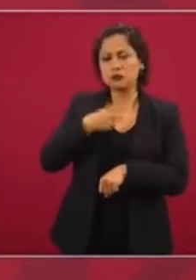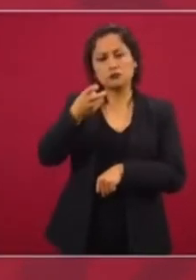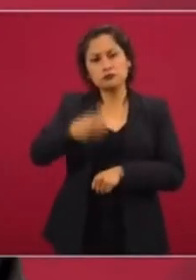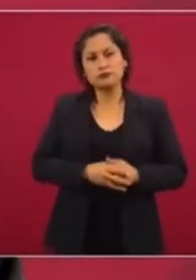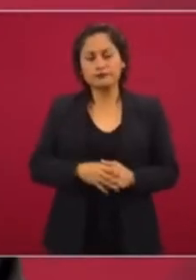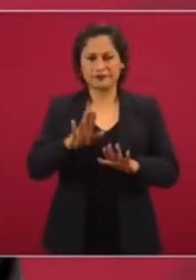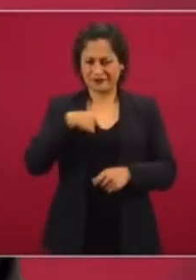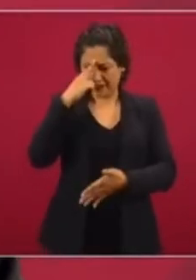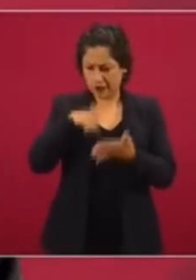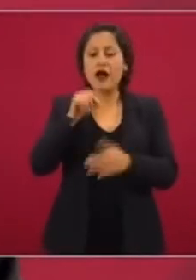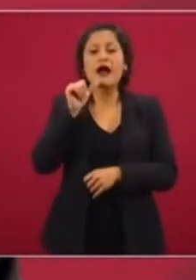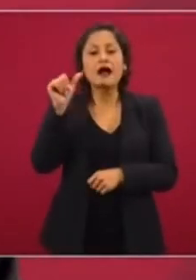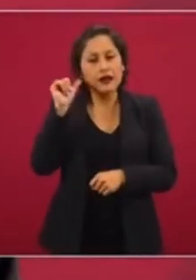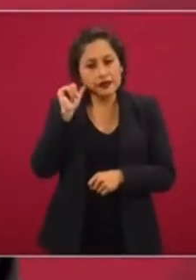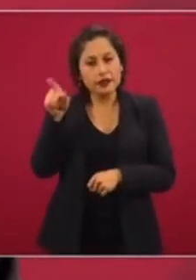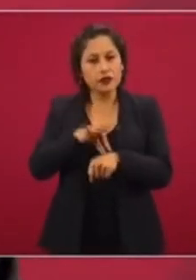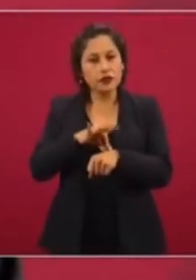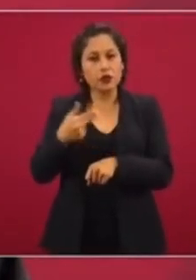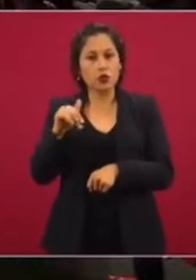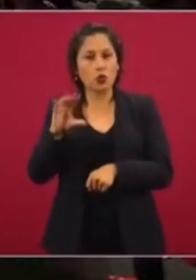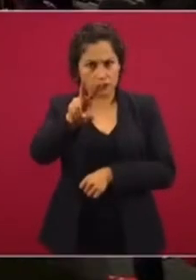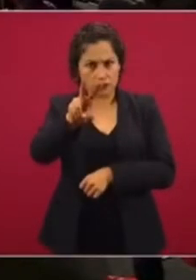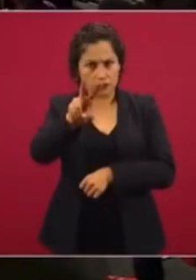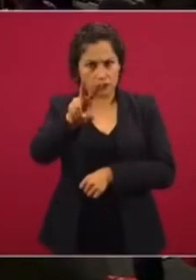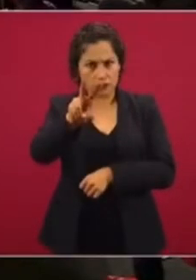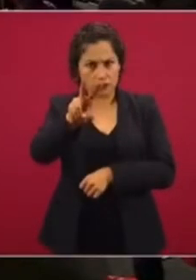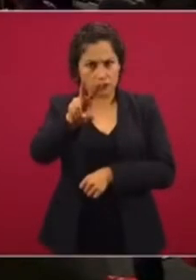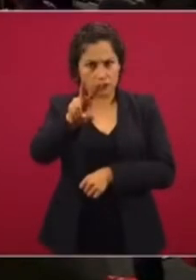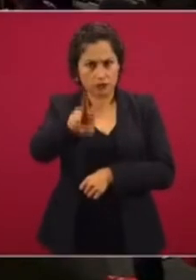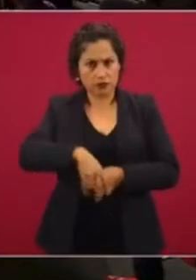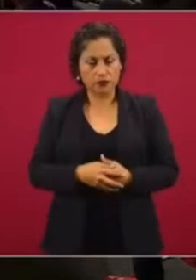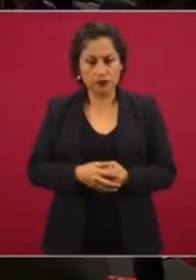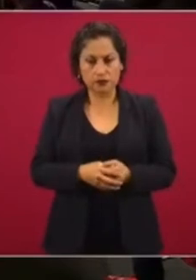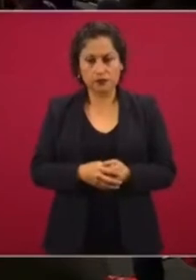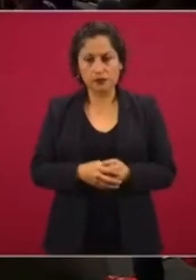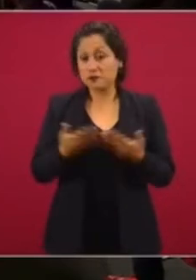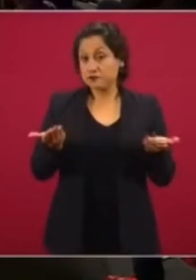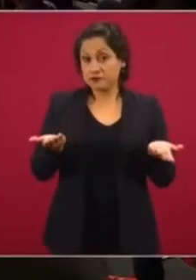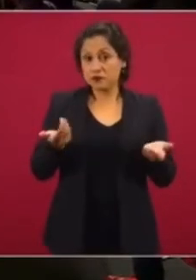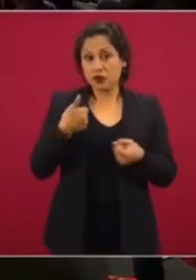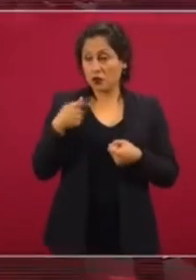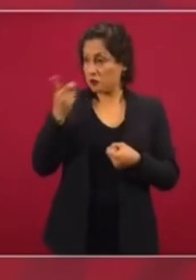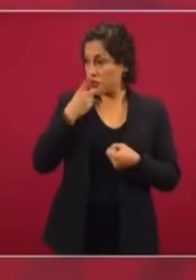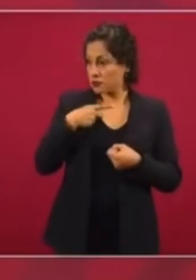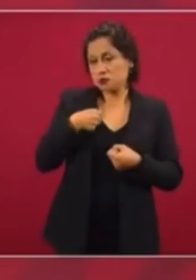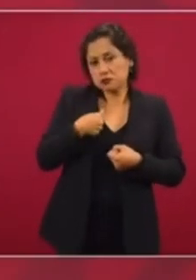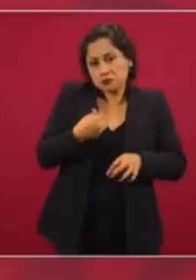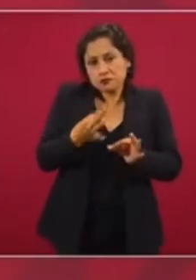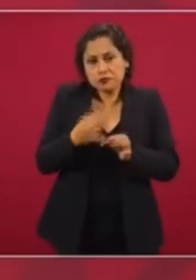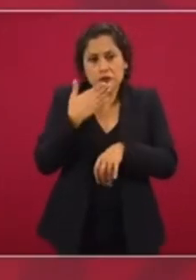Creo que ayer habló el doctor Hugo sobre eso. Aquí. Entonces yo me ajusto a eso.